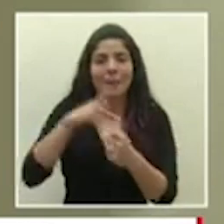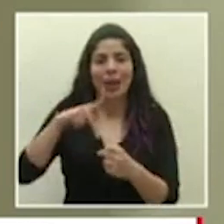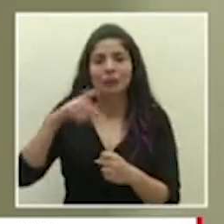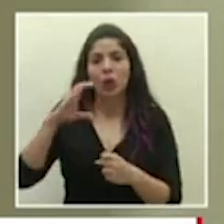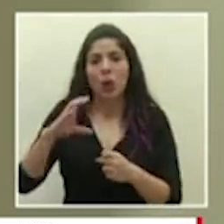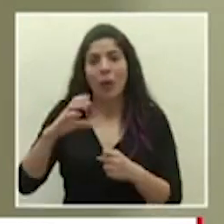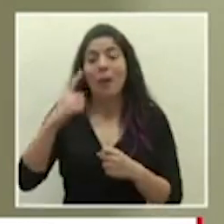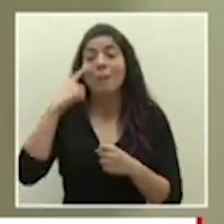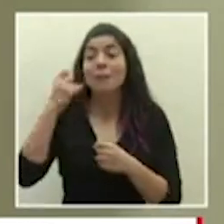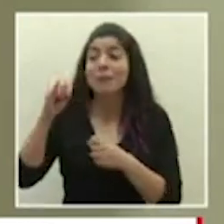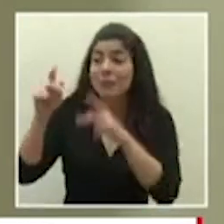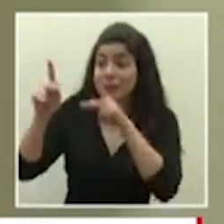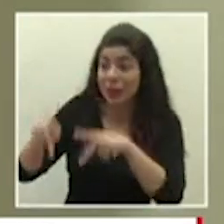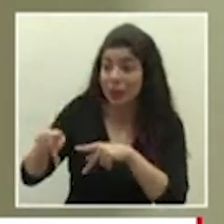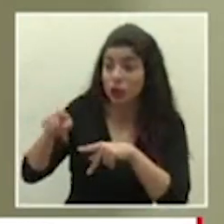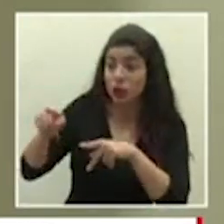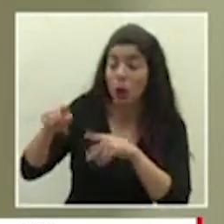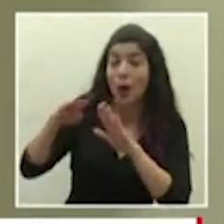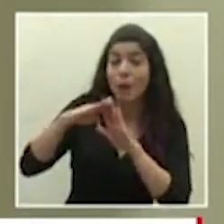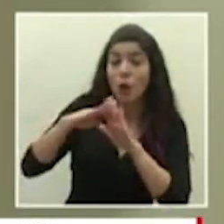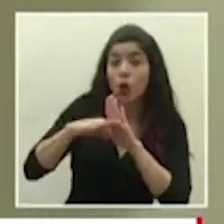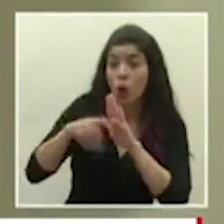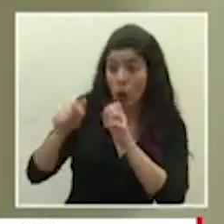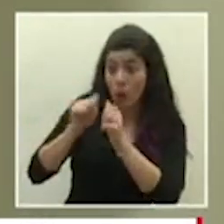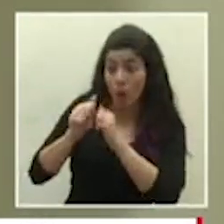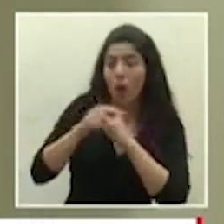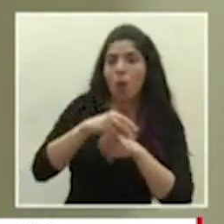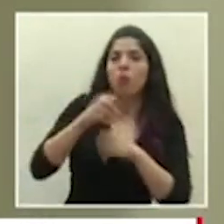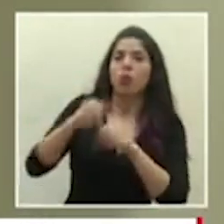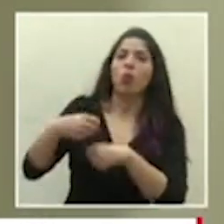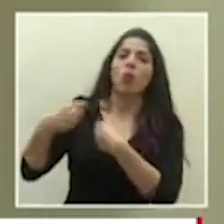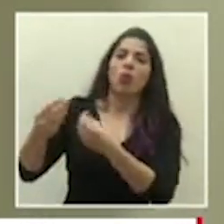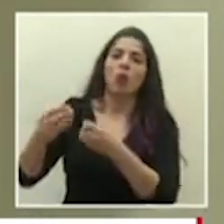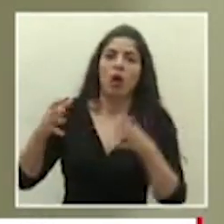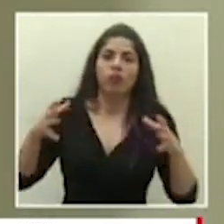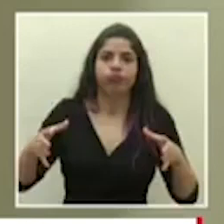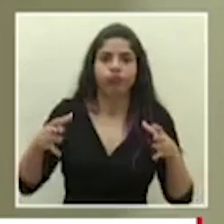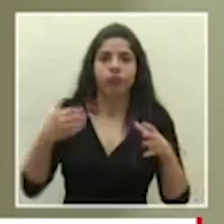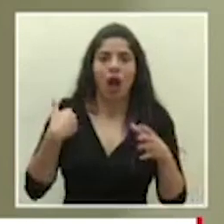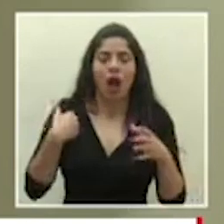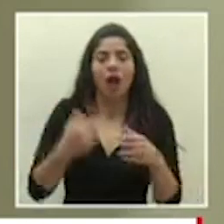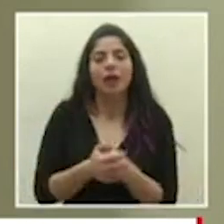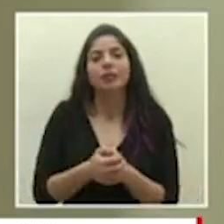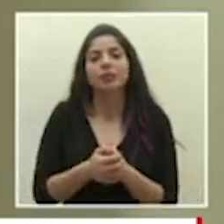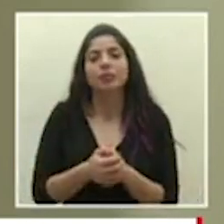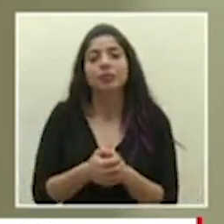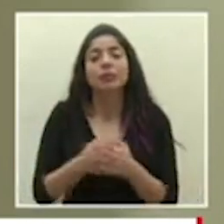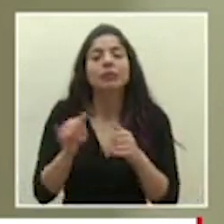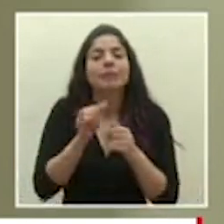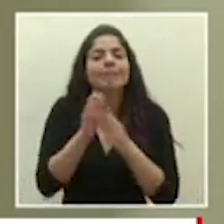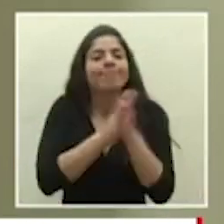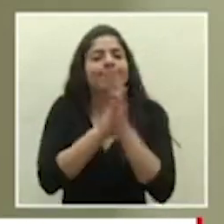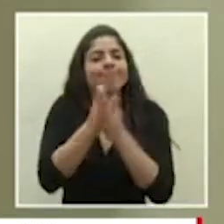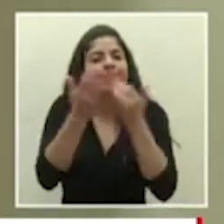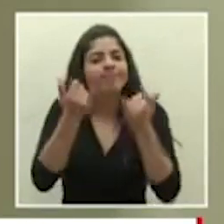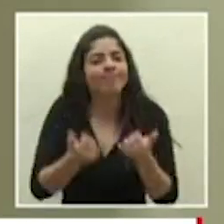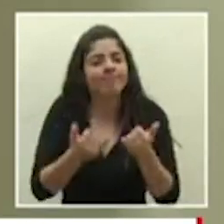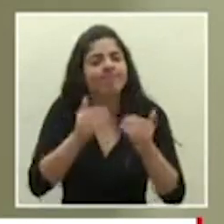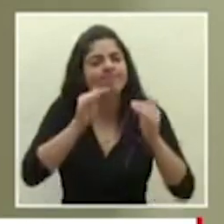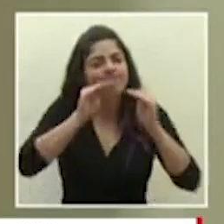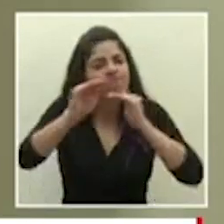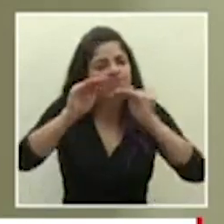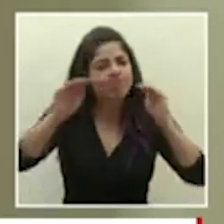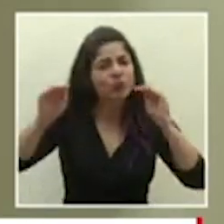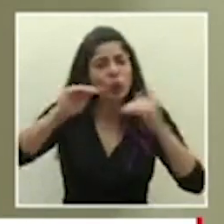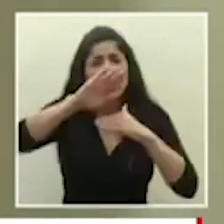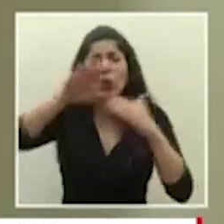que califiquen bajo el protocolo que hemos definido queremos aprovechar para hacer un llamado a